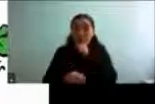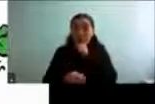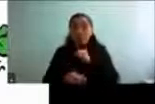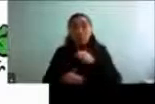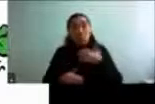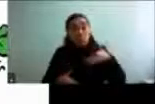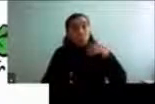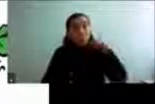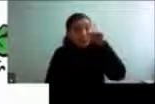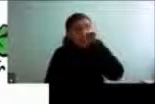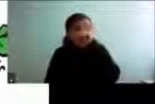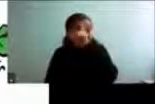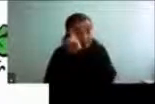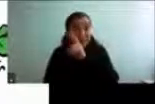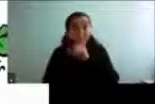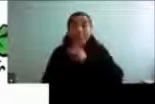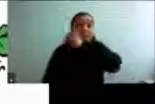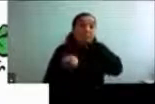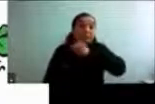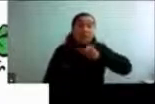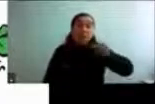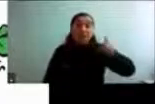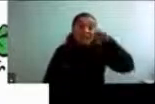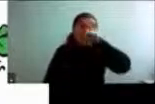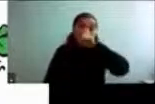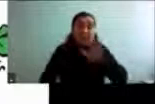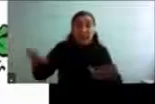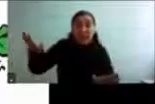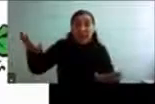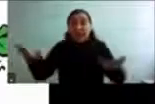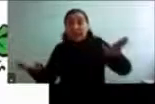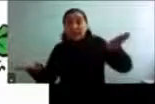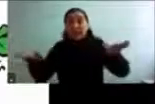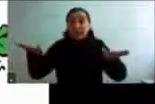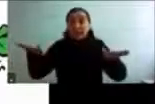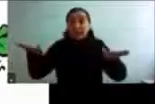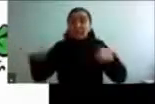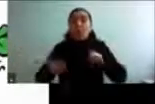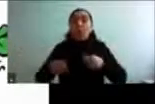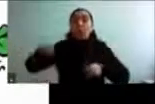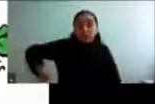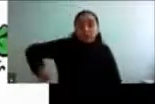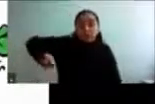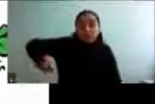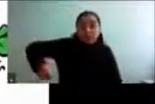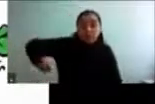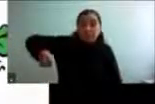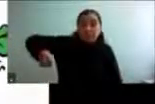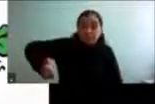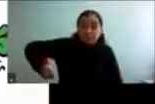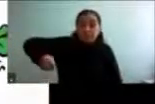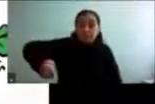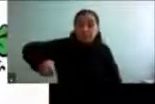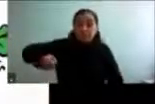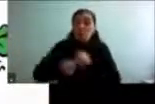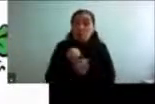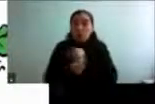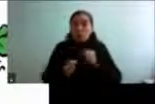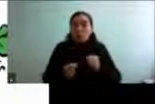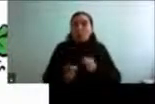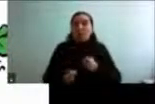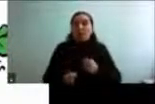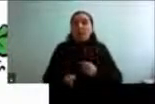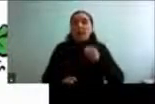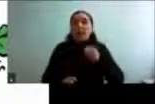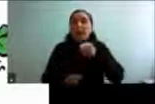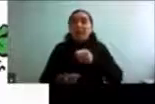que tiene alguna dificultad en el equilibrio o que usa un bastón no se puede ir a meter al transporte público en las